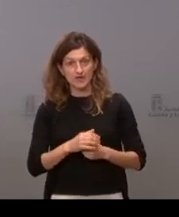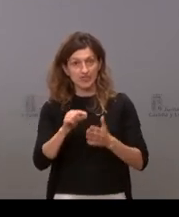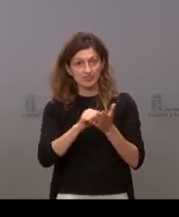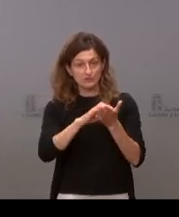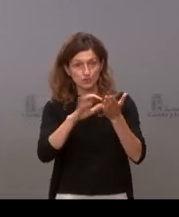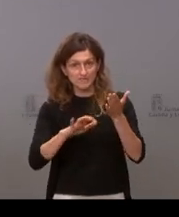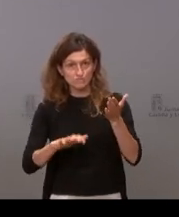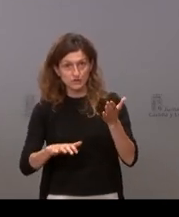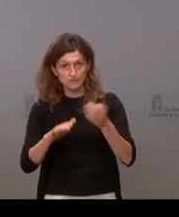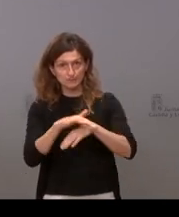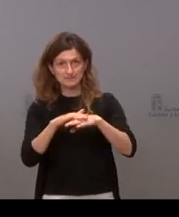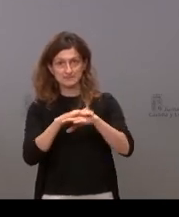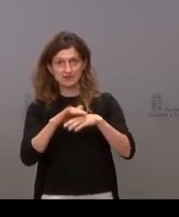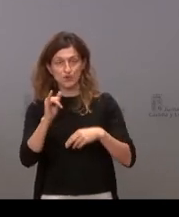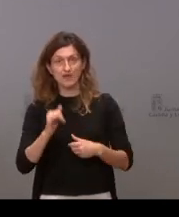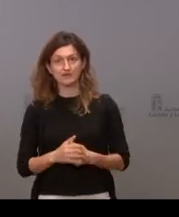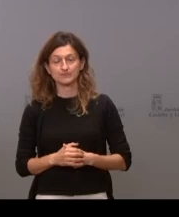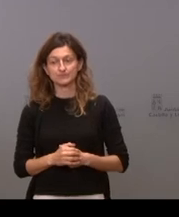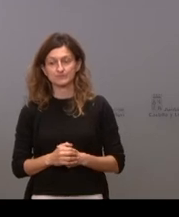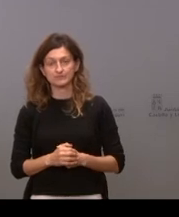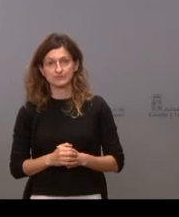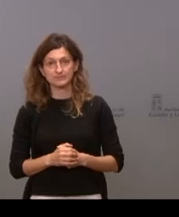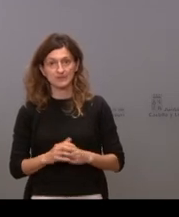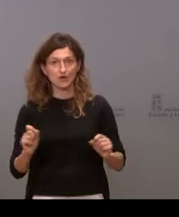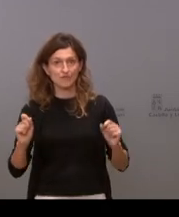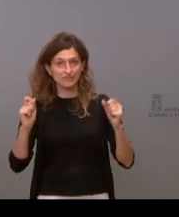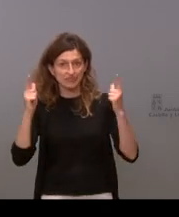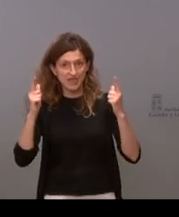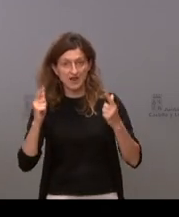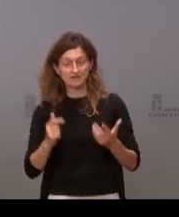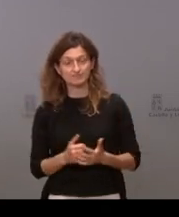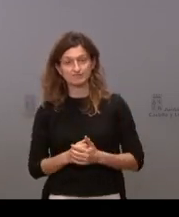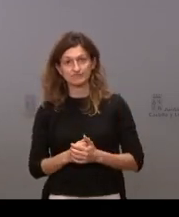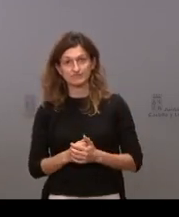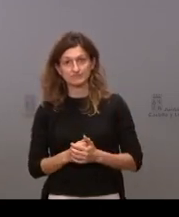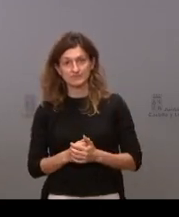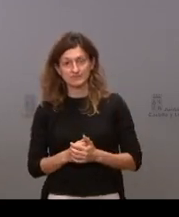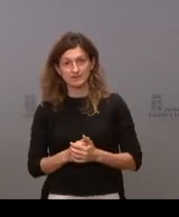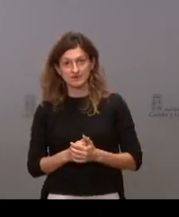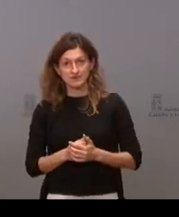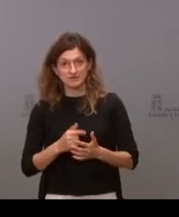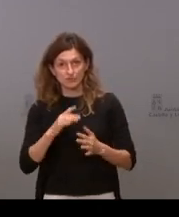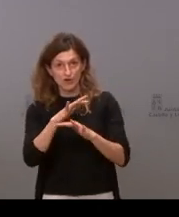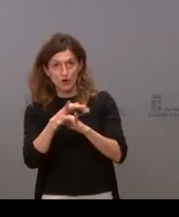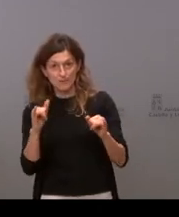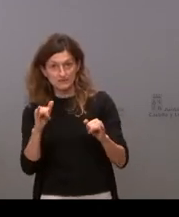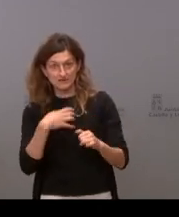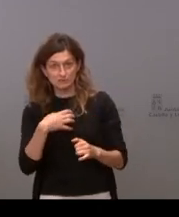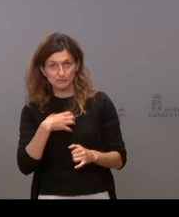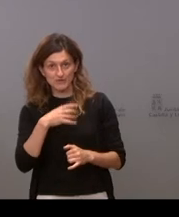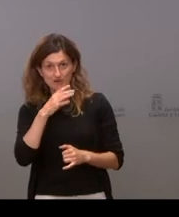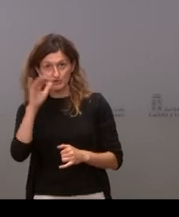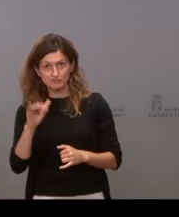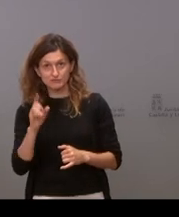informe del ministerio es decir es un dato oficial y por lo tanto parece que todavía no se alcanza a compensar aquel enorme